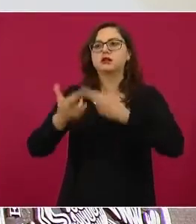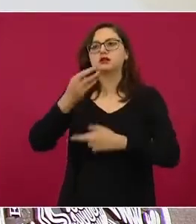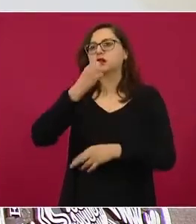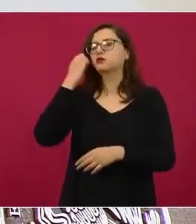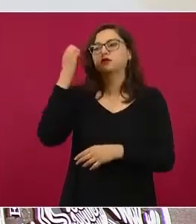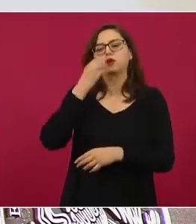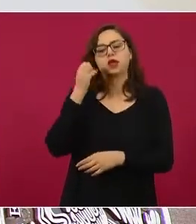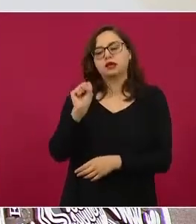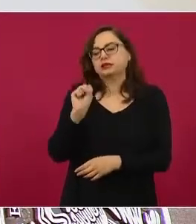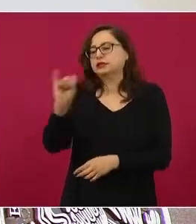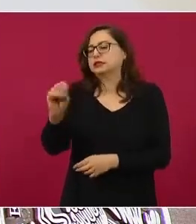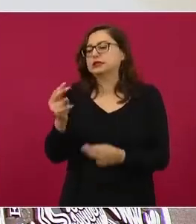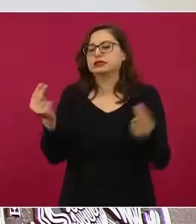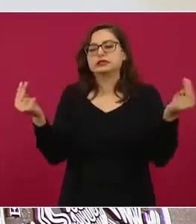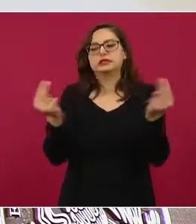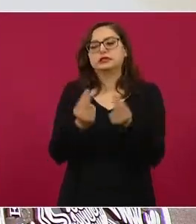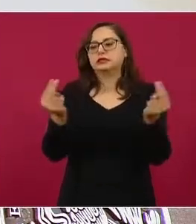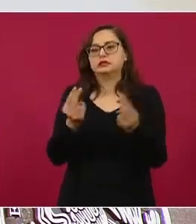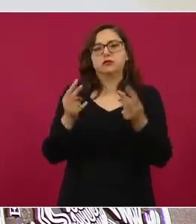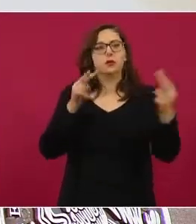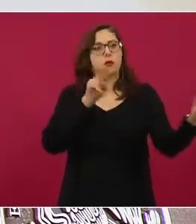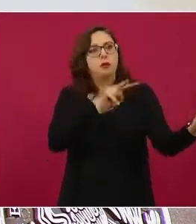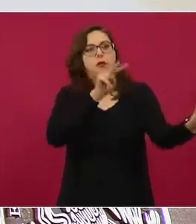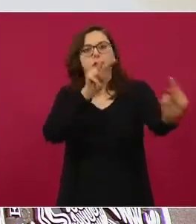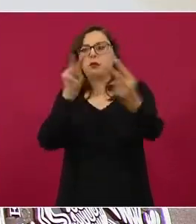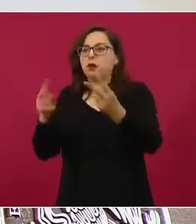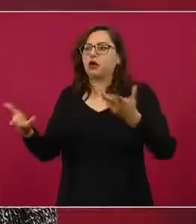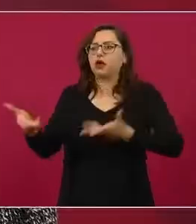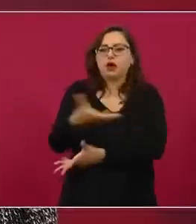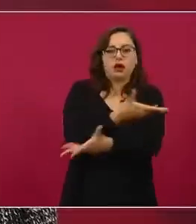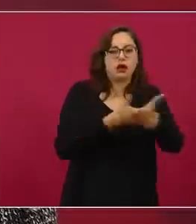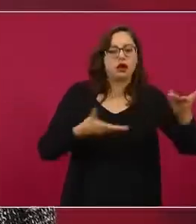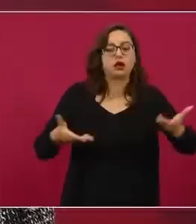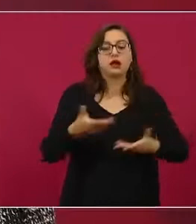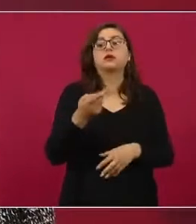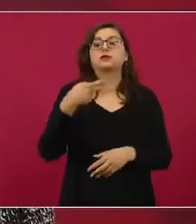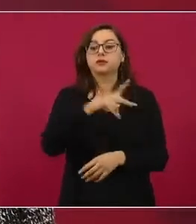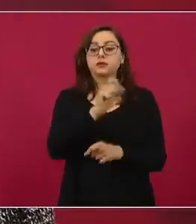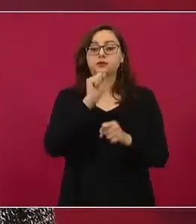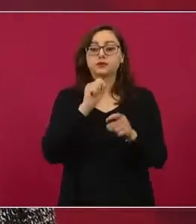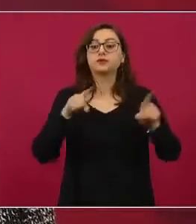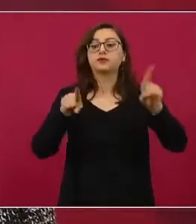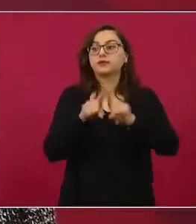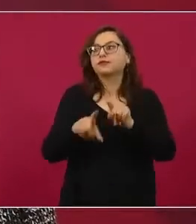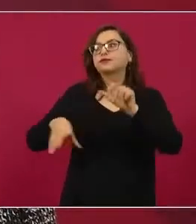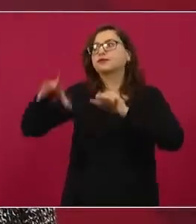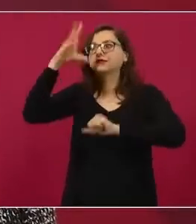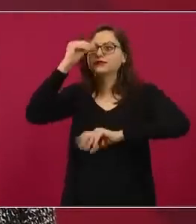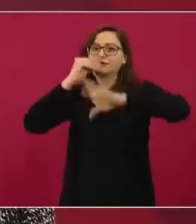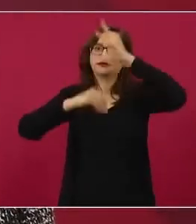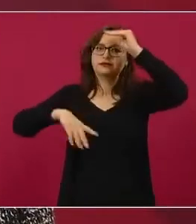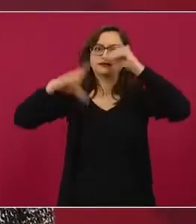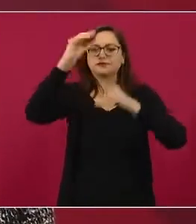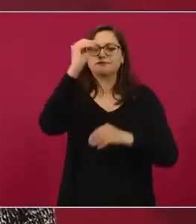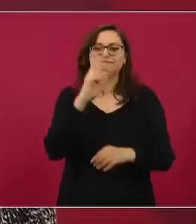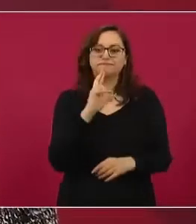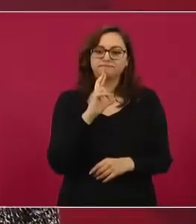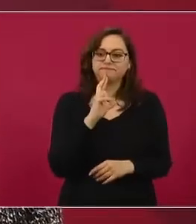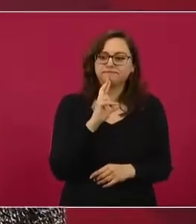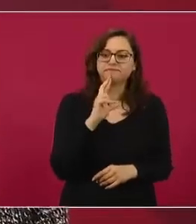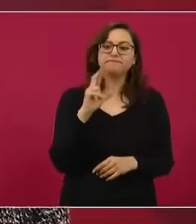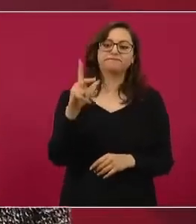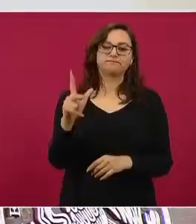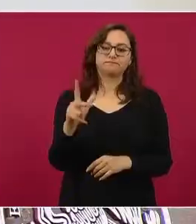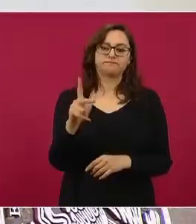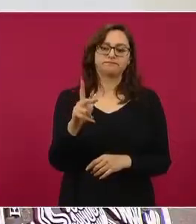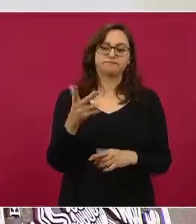solamente el convivir con los compañeros, sino también el que aprenden de manera más, se les hace más fácil de manera directa,